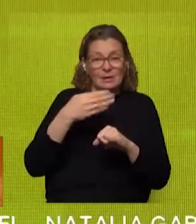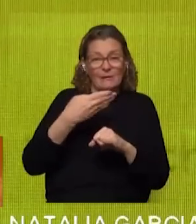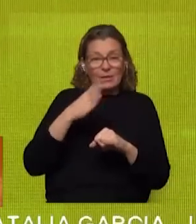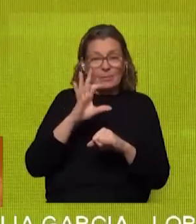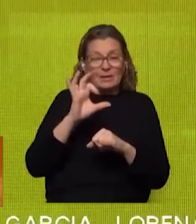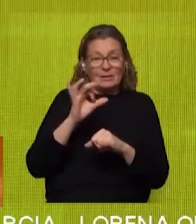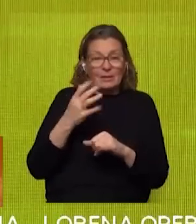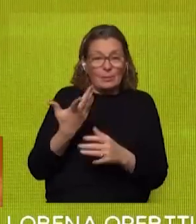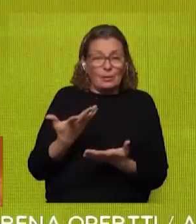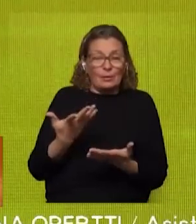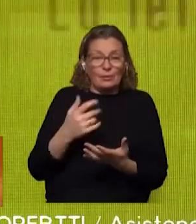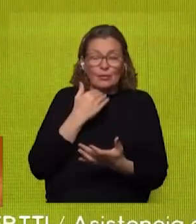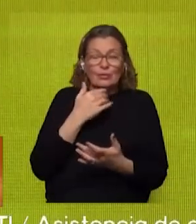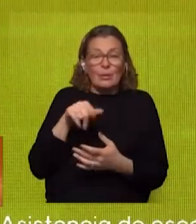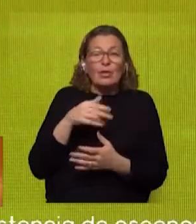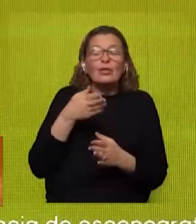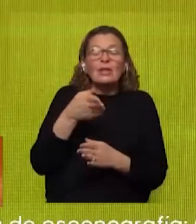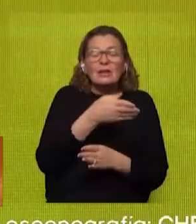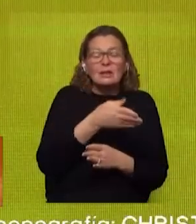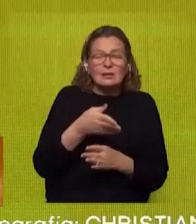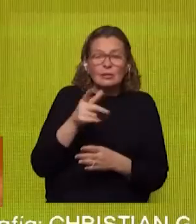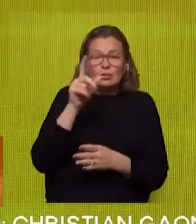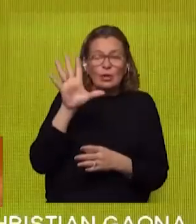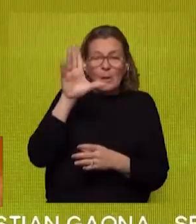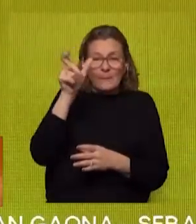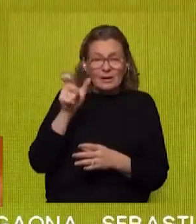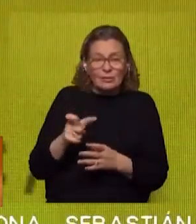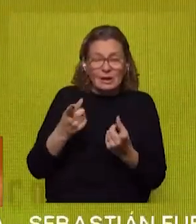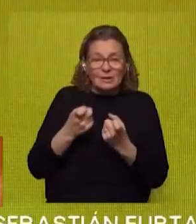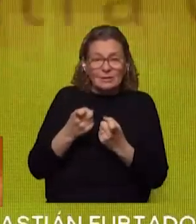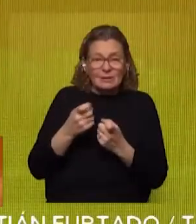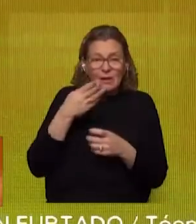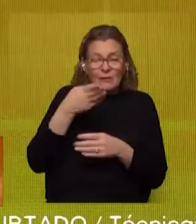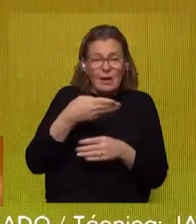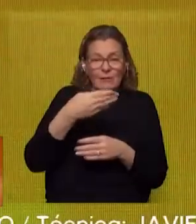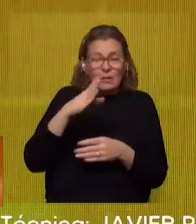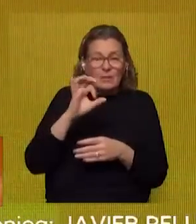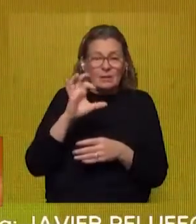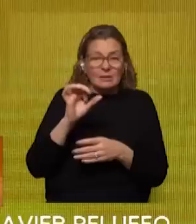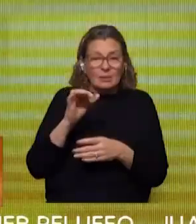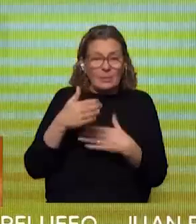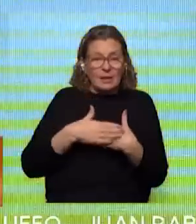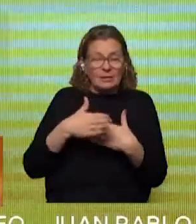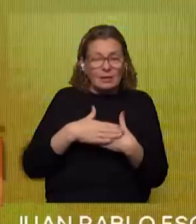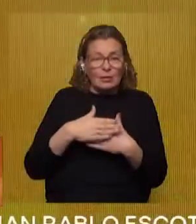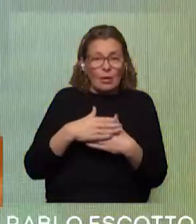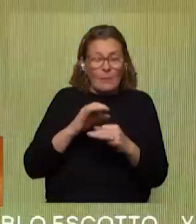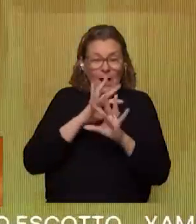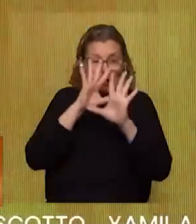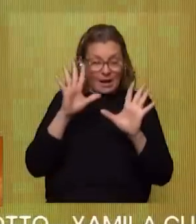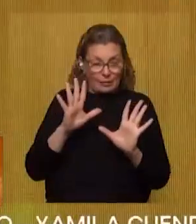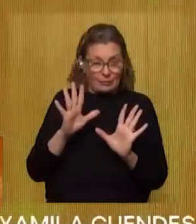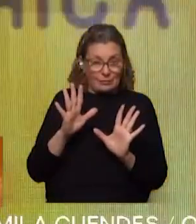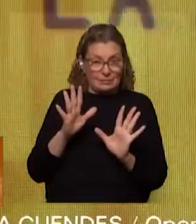porque no no saben a dónde recurrir toda persona que necesita ayuda recurre a BPS porque es lo que tiene más cerca o lo que tiene más claro